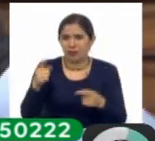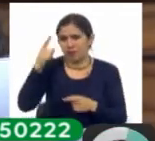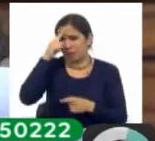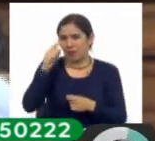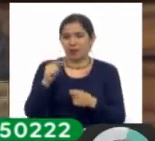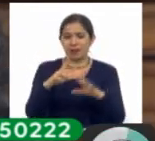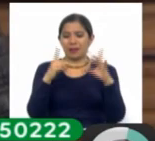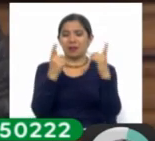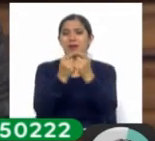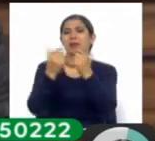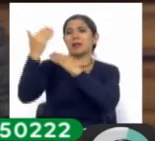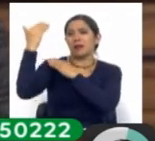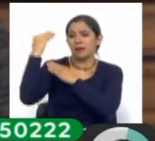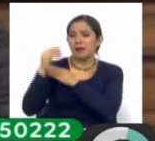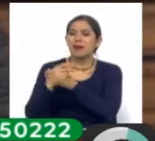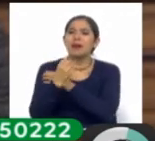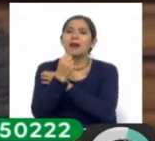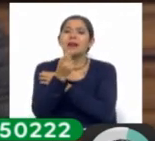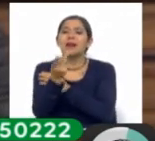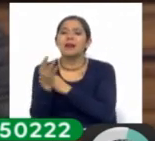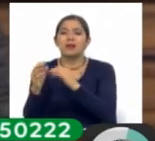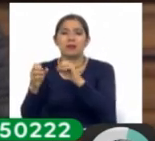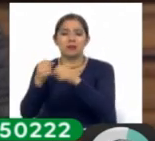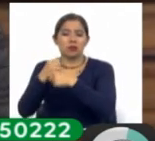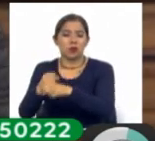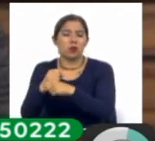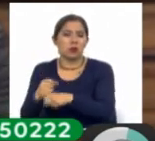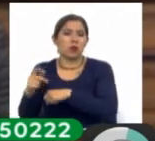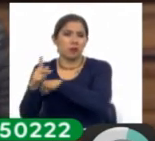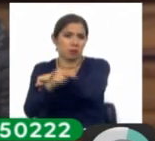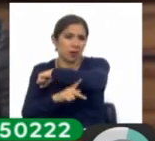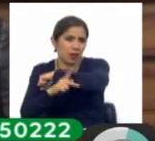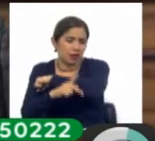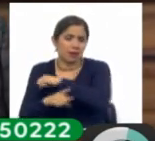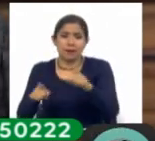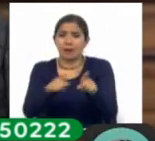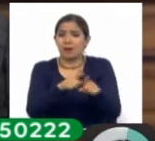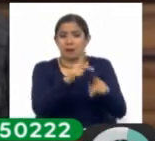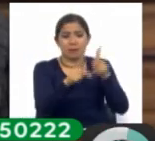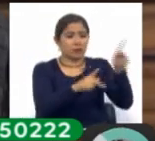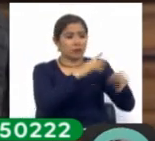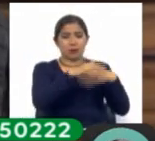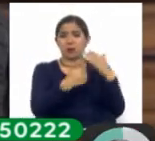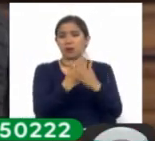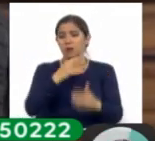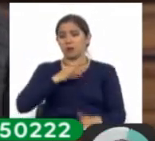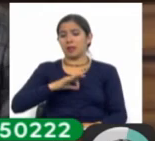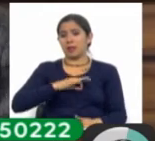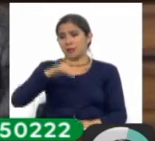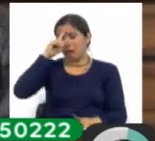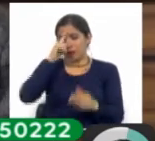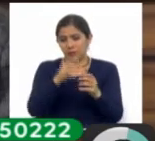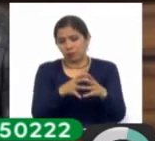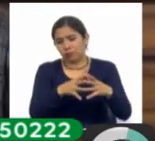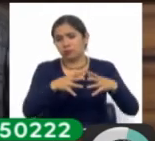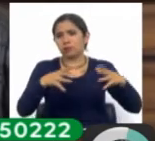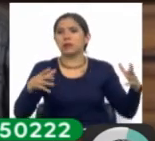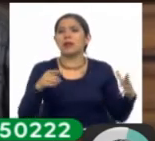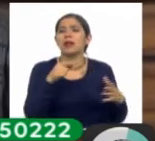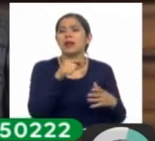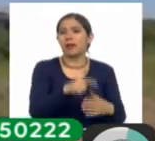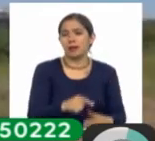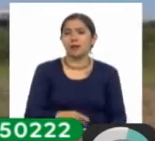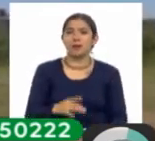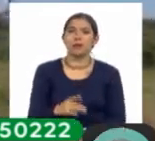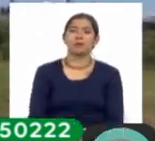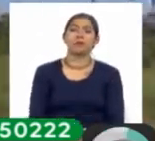en beneficio de los productores del país y fundamentalmente en beneficio de lo que buscamos todas y todos, el crecimiento económico de nuestra